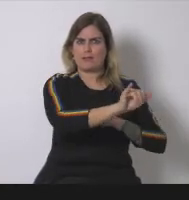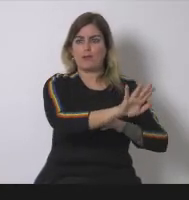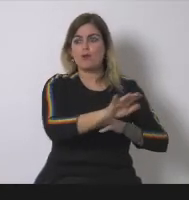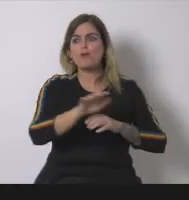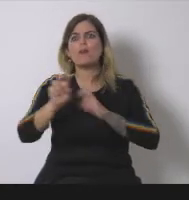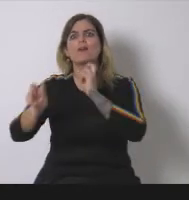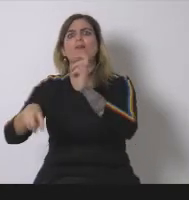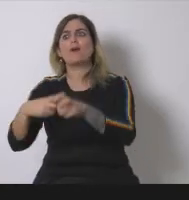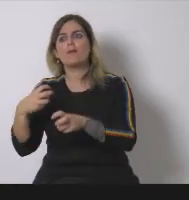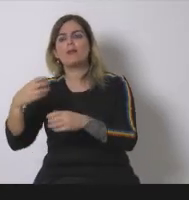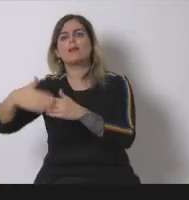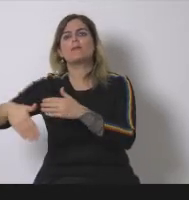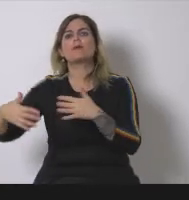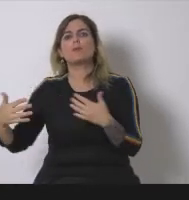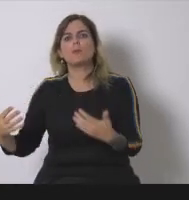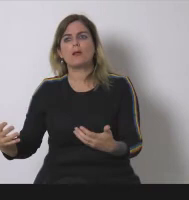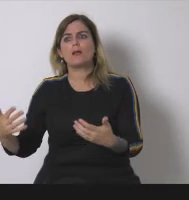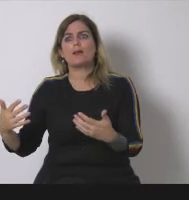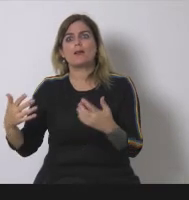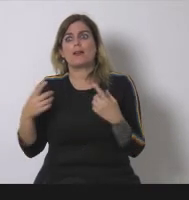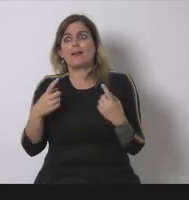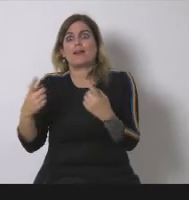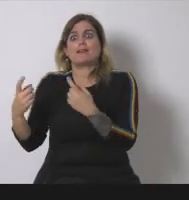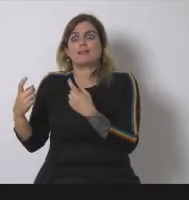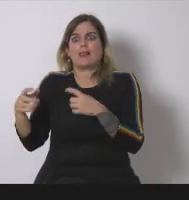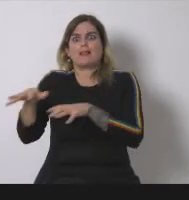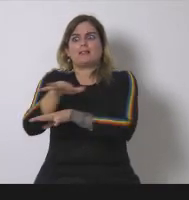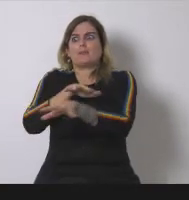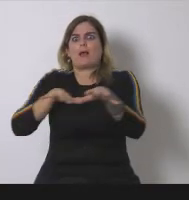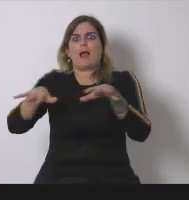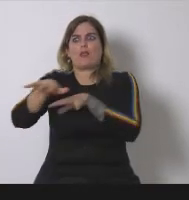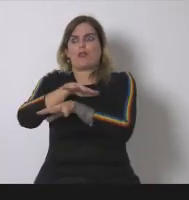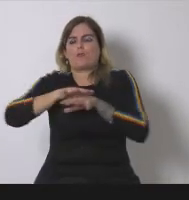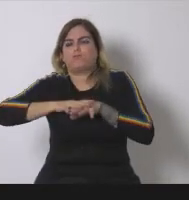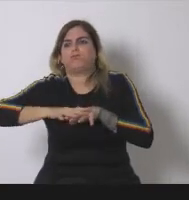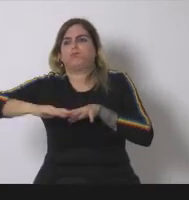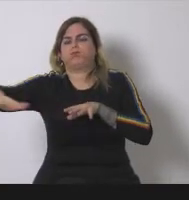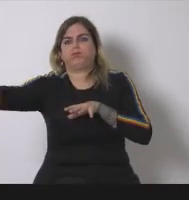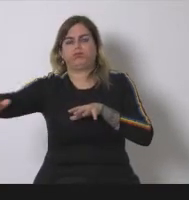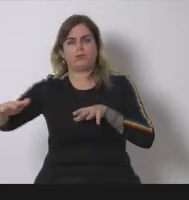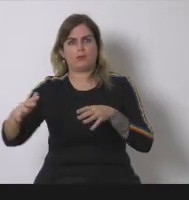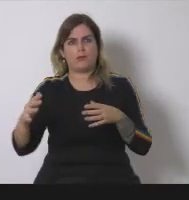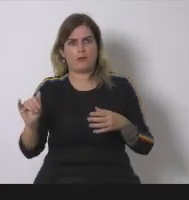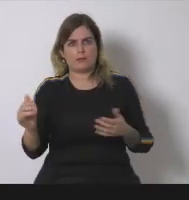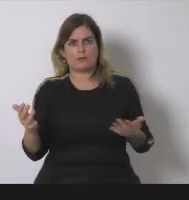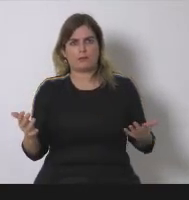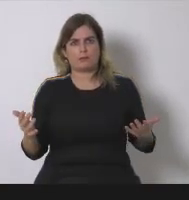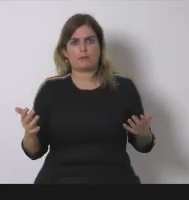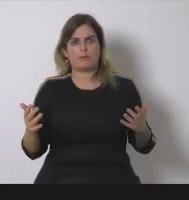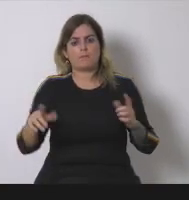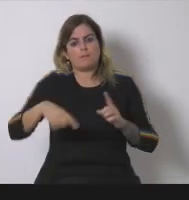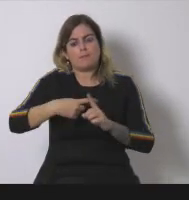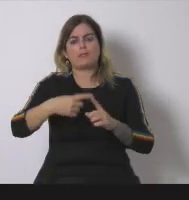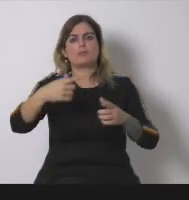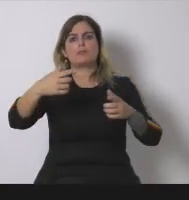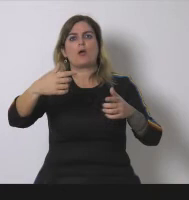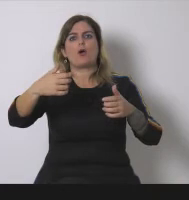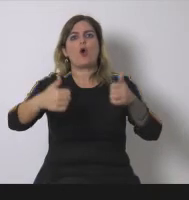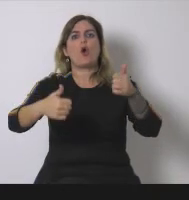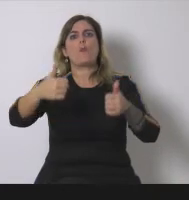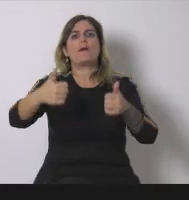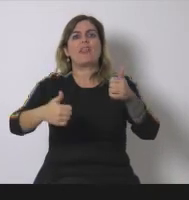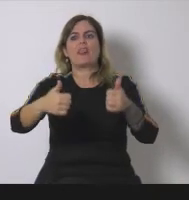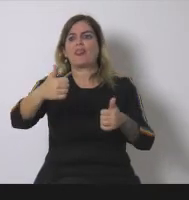densidad energética la necesidad de espacio y su competencia con la soberanía alimentaria y la biodiversidad y también sus